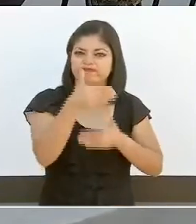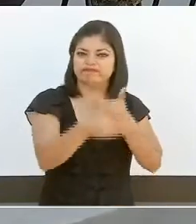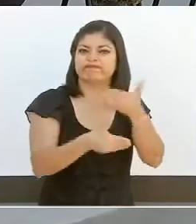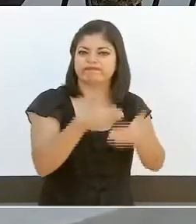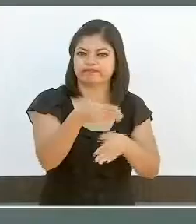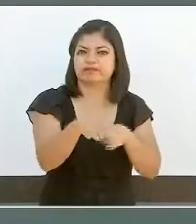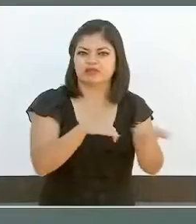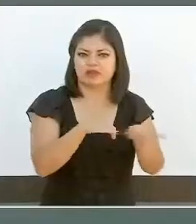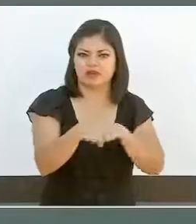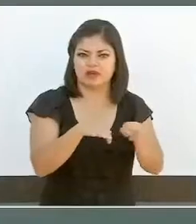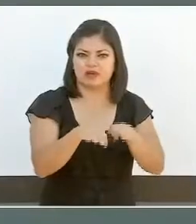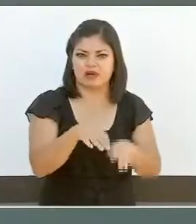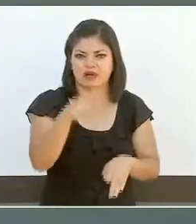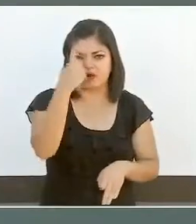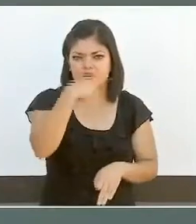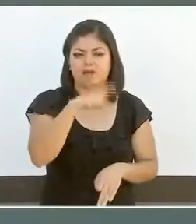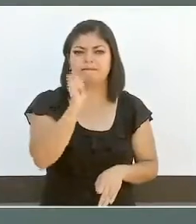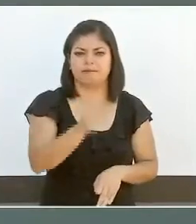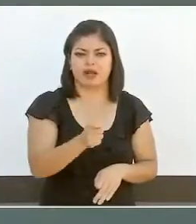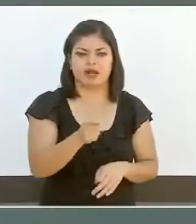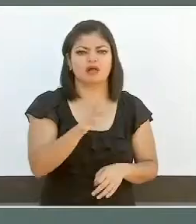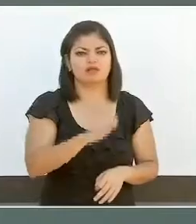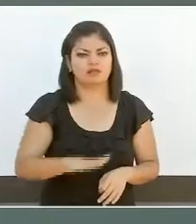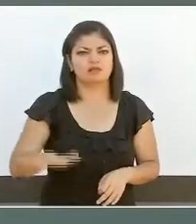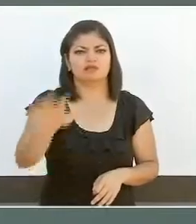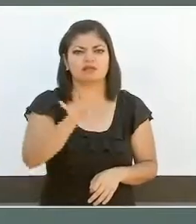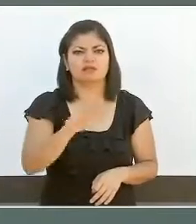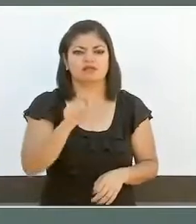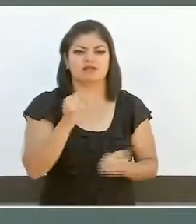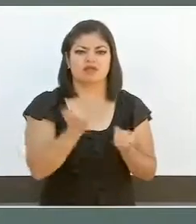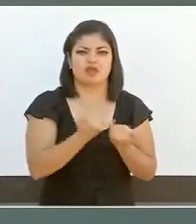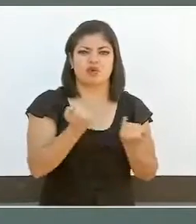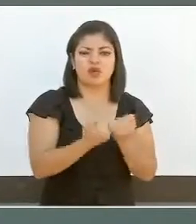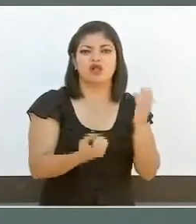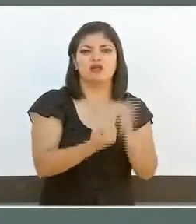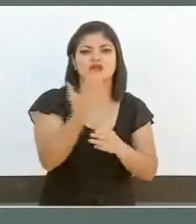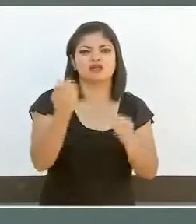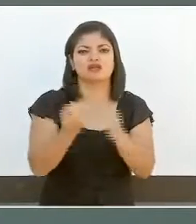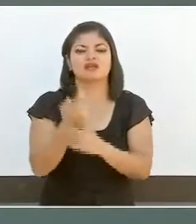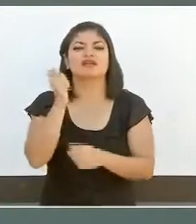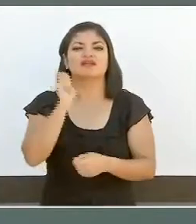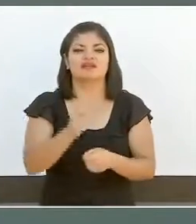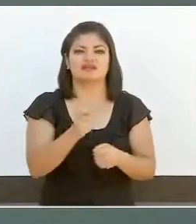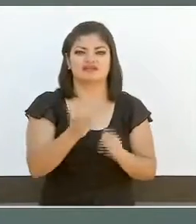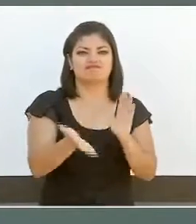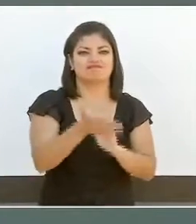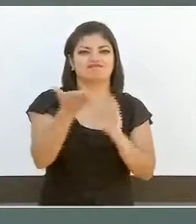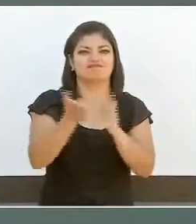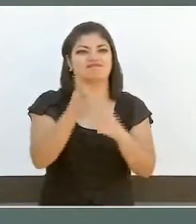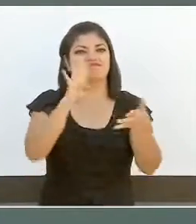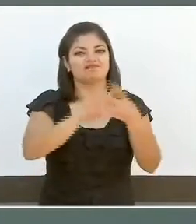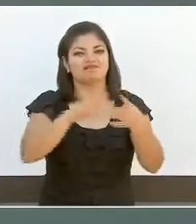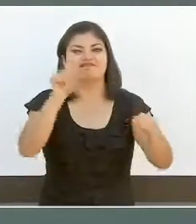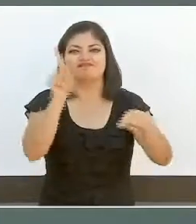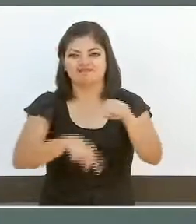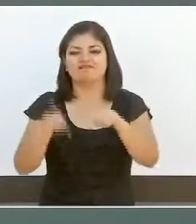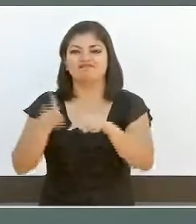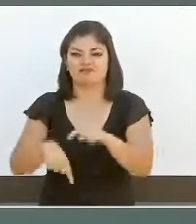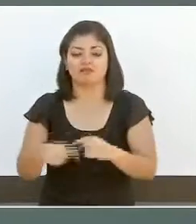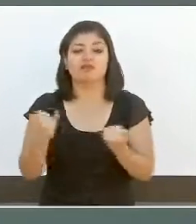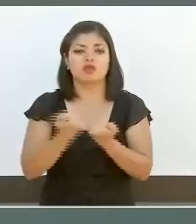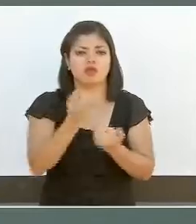para las finanzas públicas en el sistema penitenciario. También se ha avanzado en los trabajos de